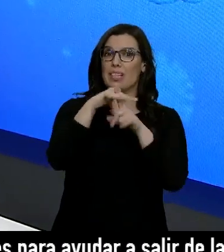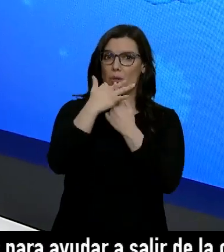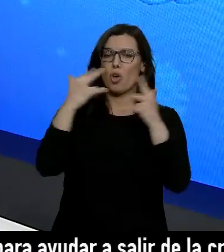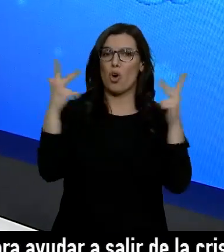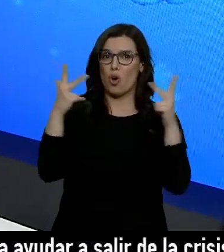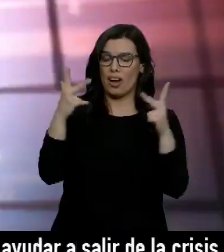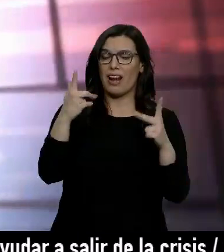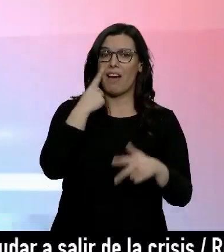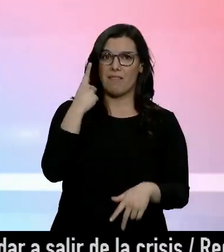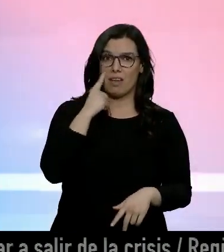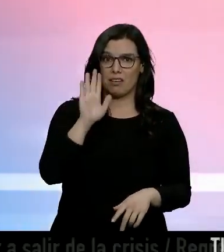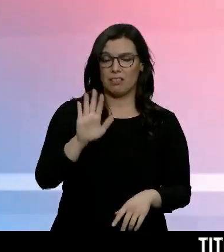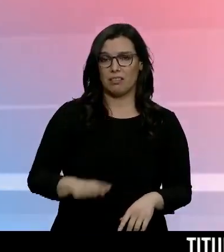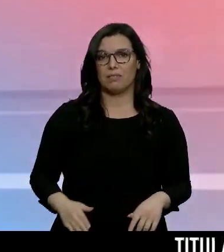grave.